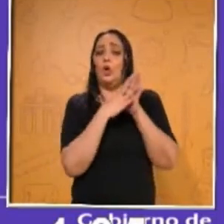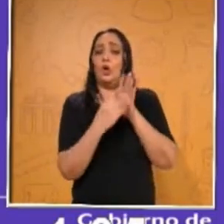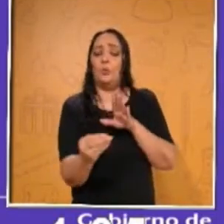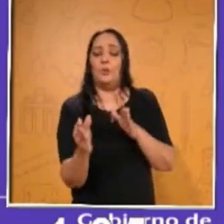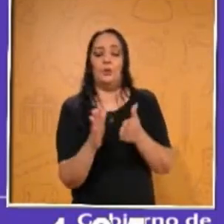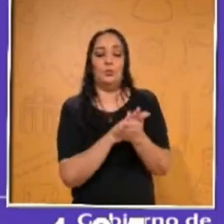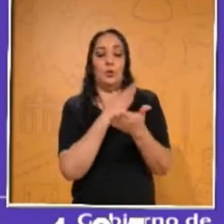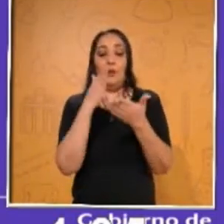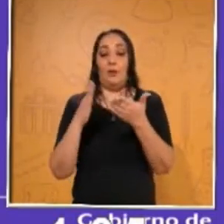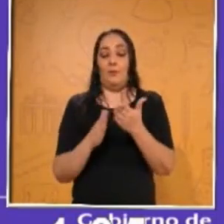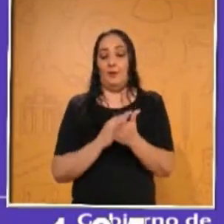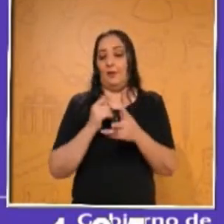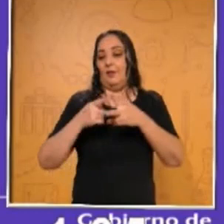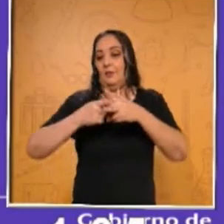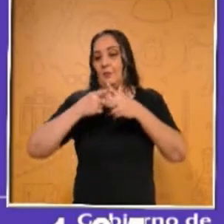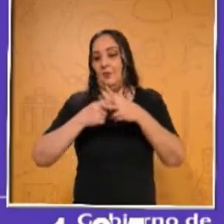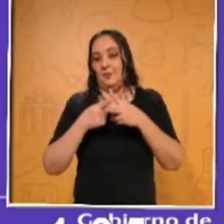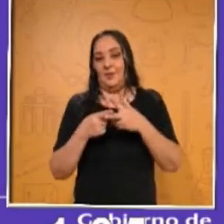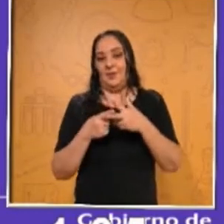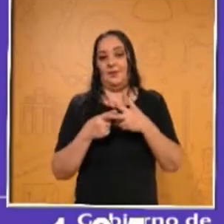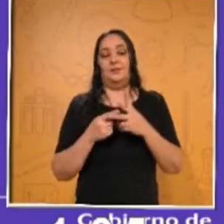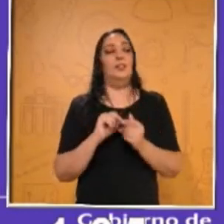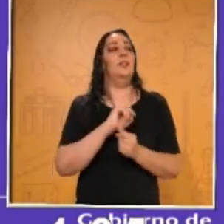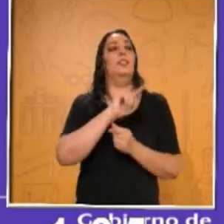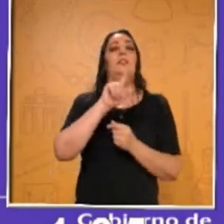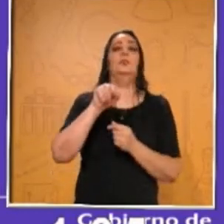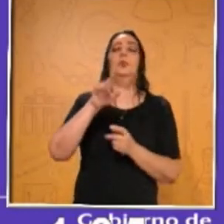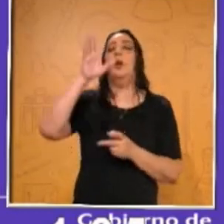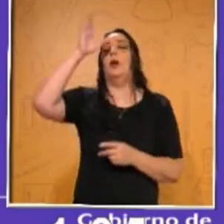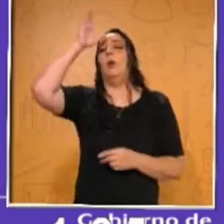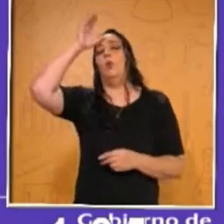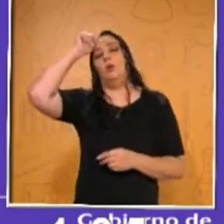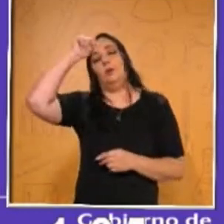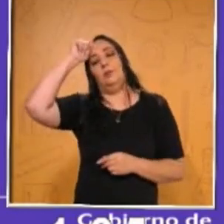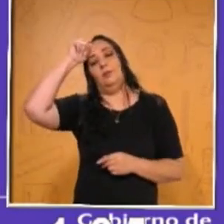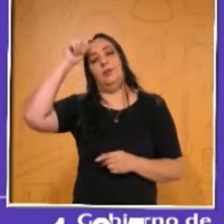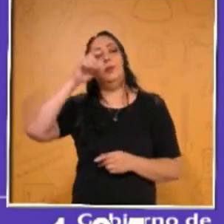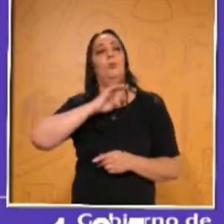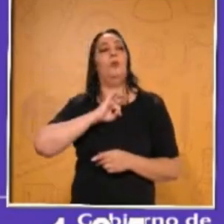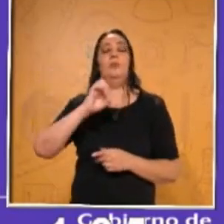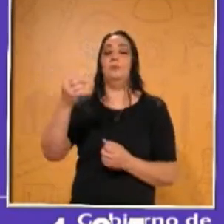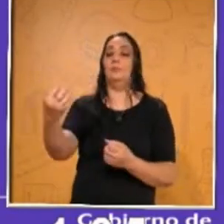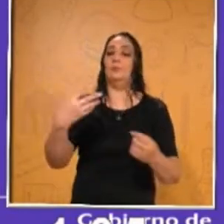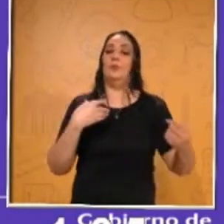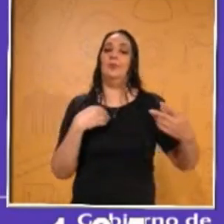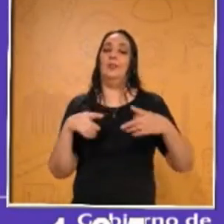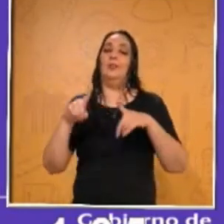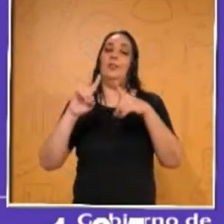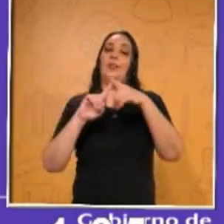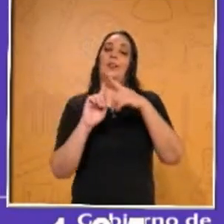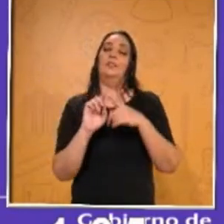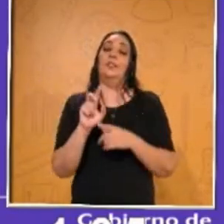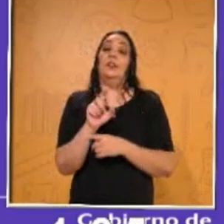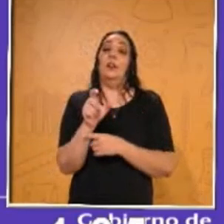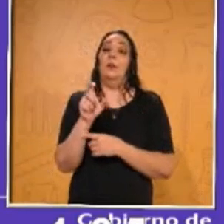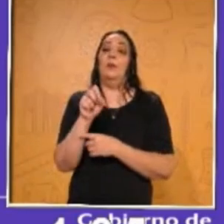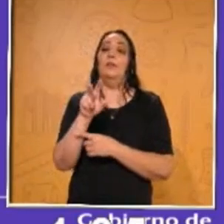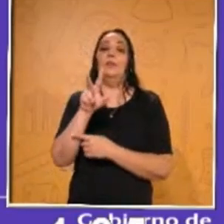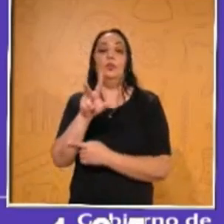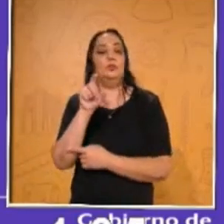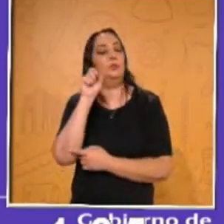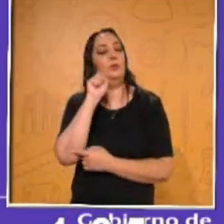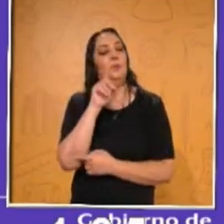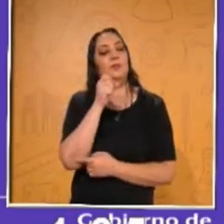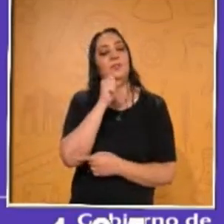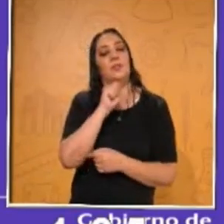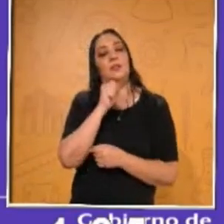libreta de matemáticas, por favor. Y acuérdate, como te digo, enviar a la página del Canal 28 Nuevo León tus producciones. Y de igual manera